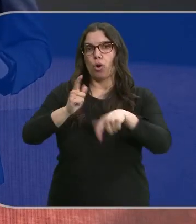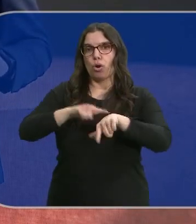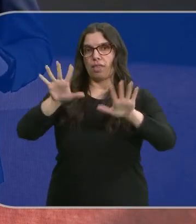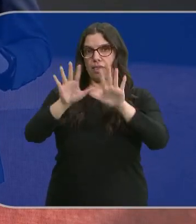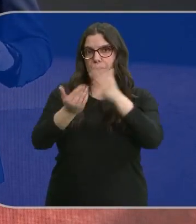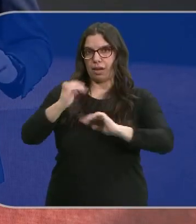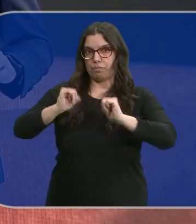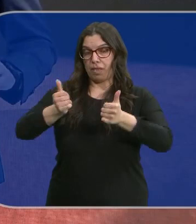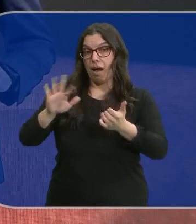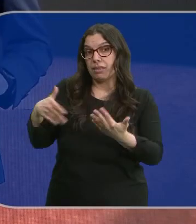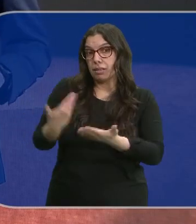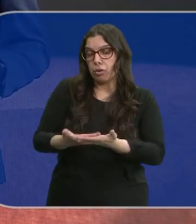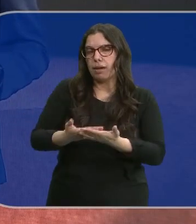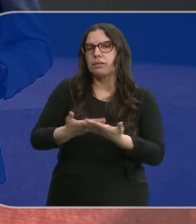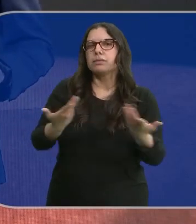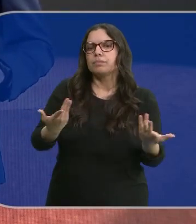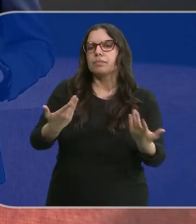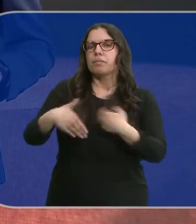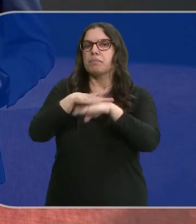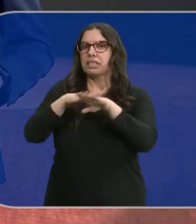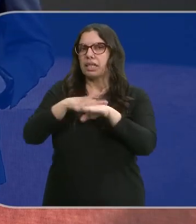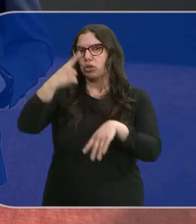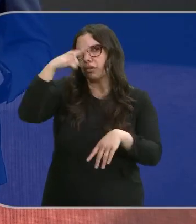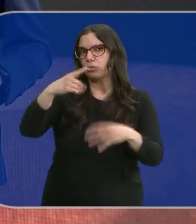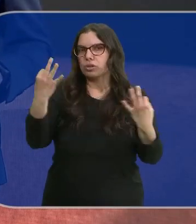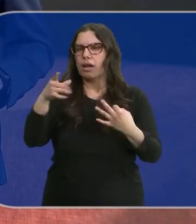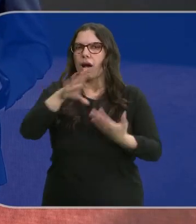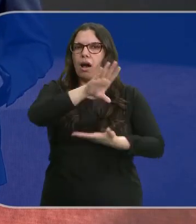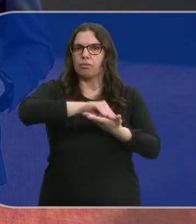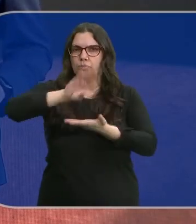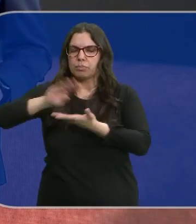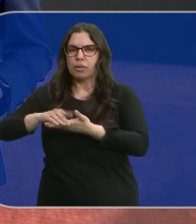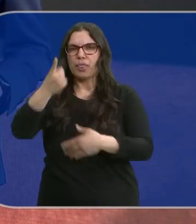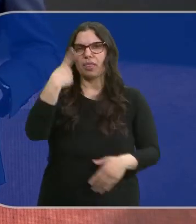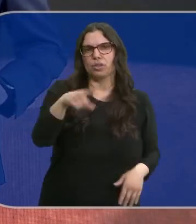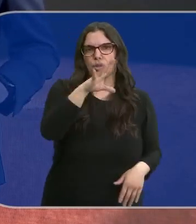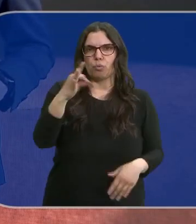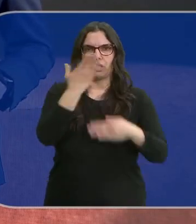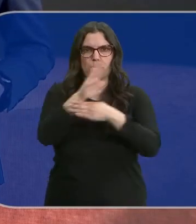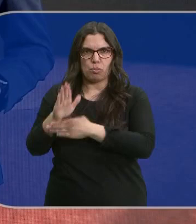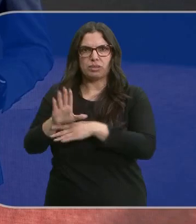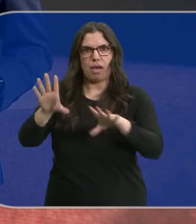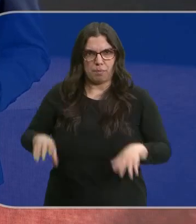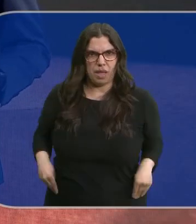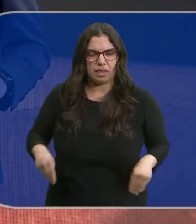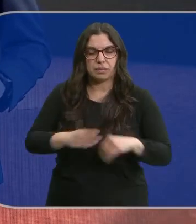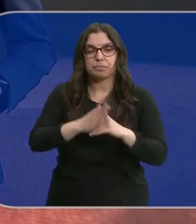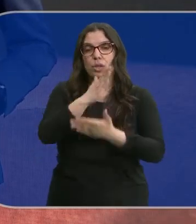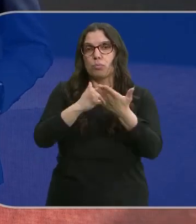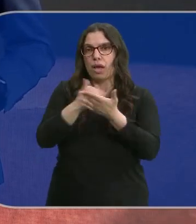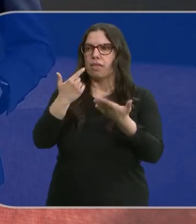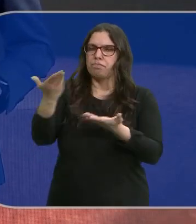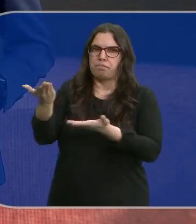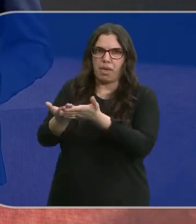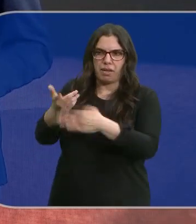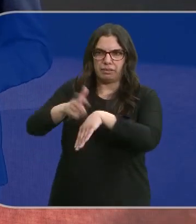de la mañana. Lo que sabemos hasta ahora es que el Ministerio de Sanidad ha aceptado 150 propuestas. Las comunidades autónomas que han pedido tiempo para